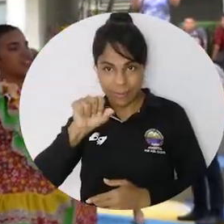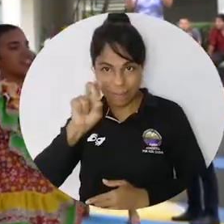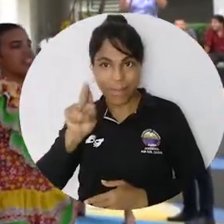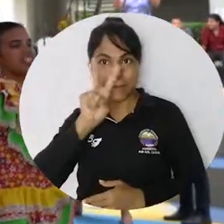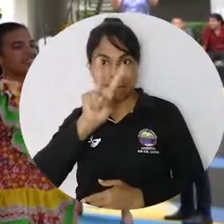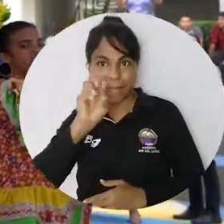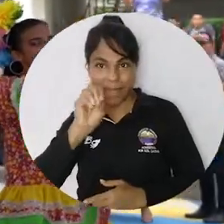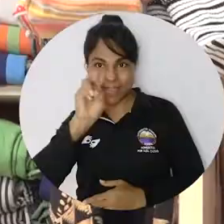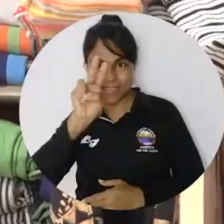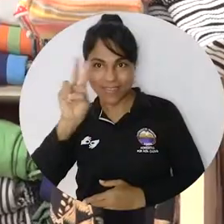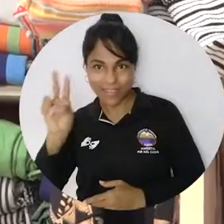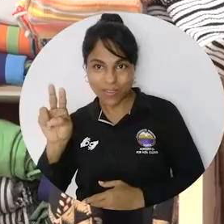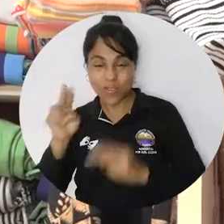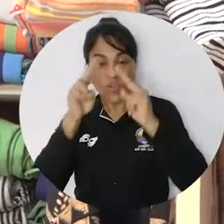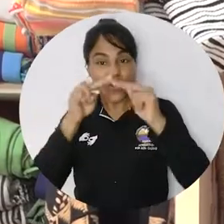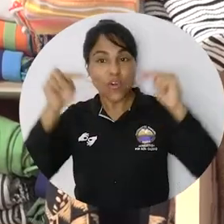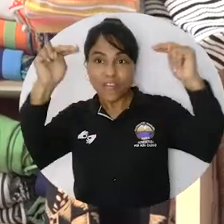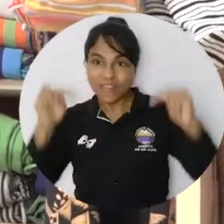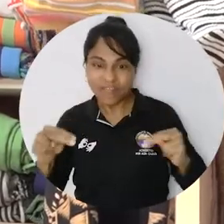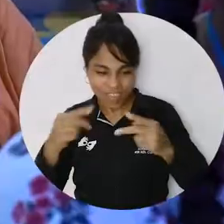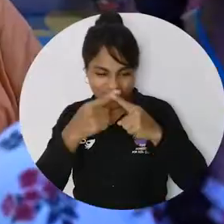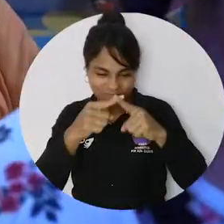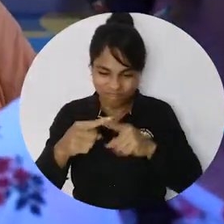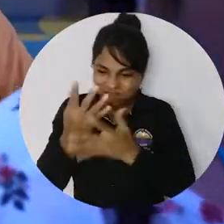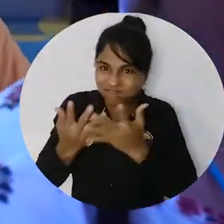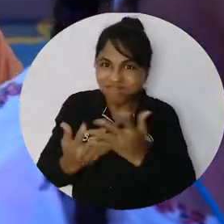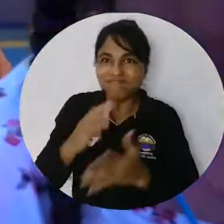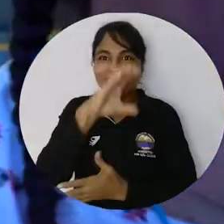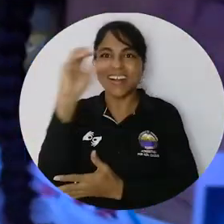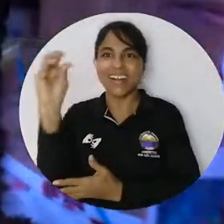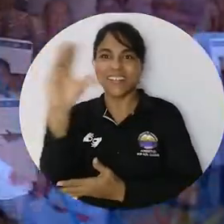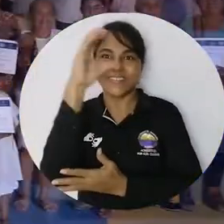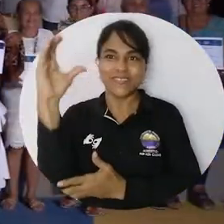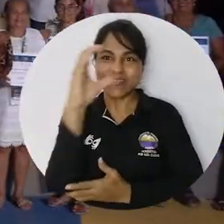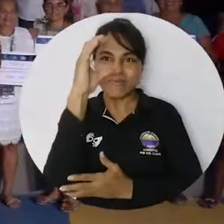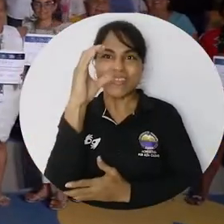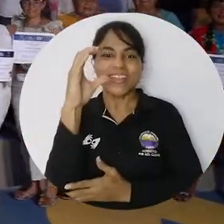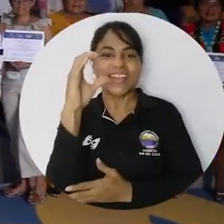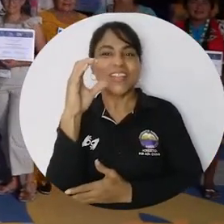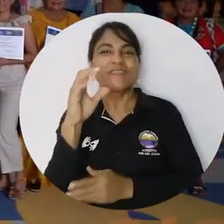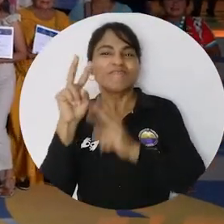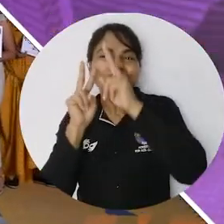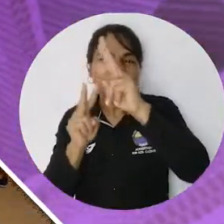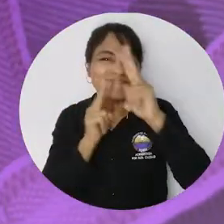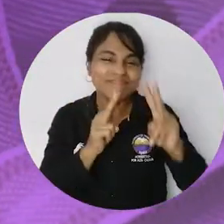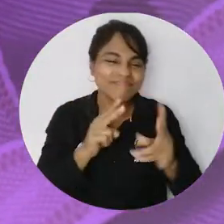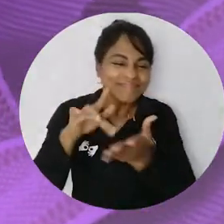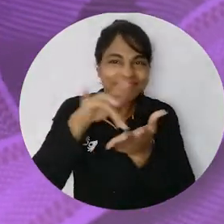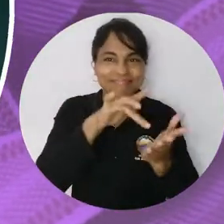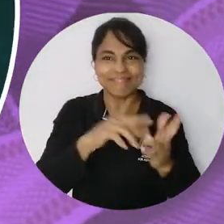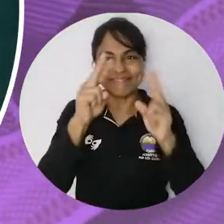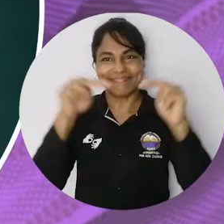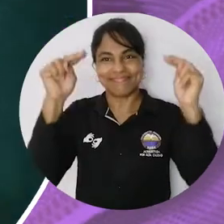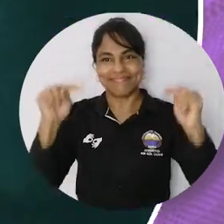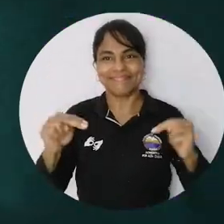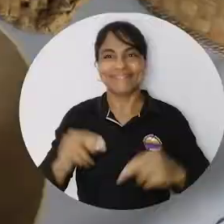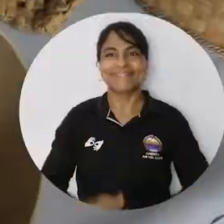y la Feria Artesanal del Caribe Colombiano, un acto de clausura donde se homenajeó a los participantes de las ferias.